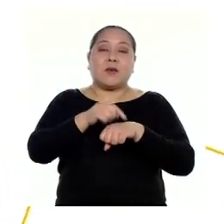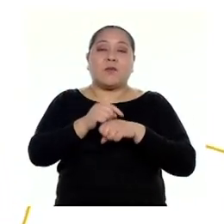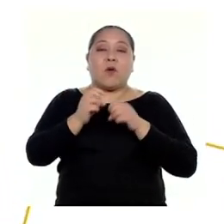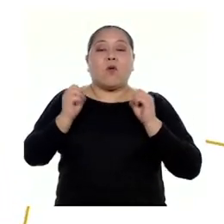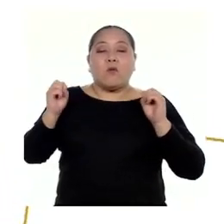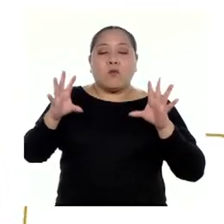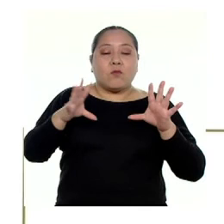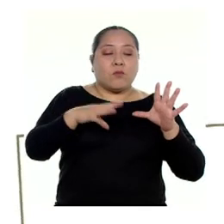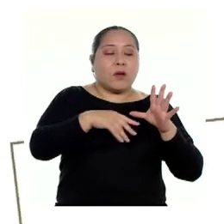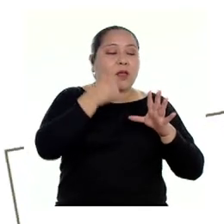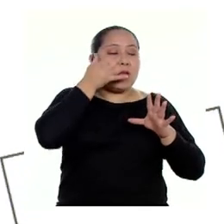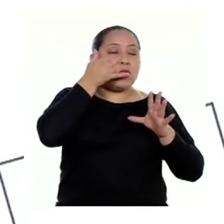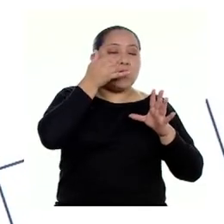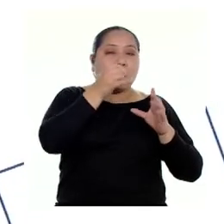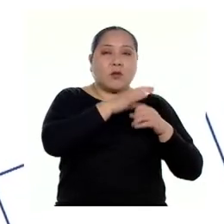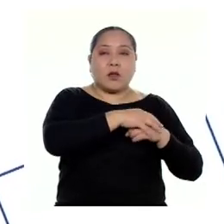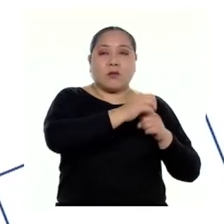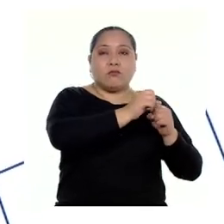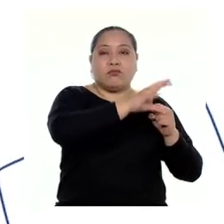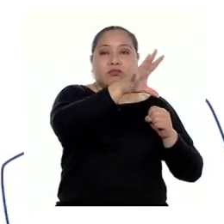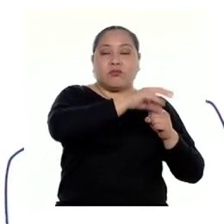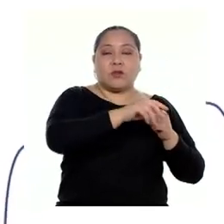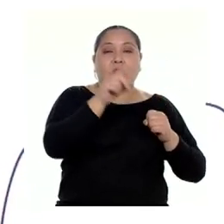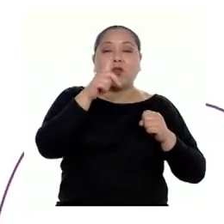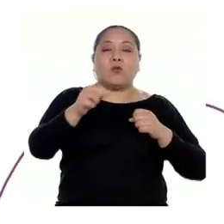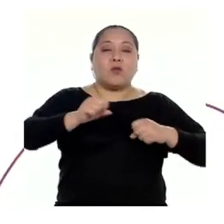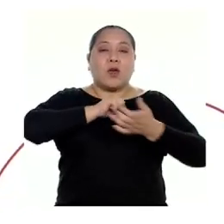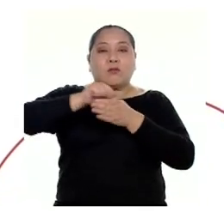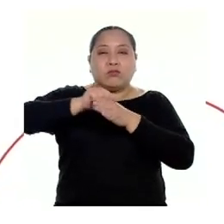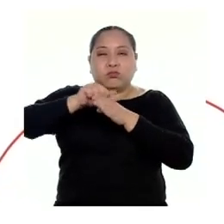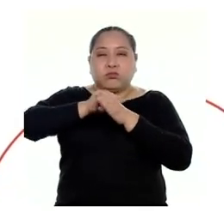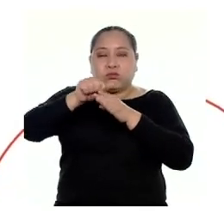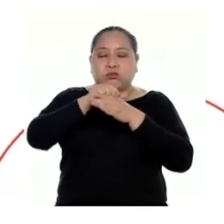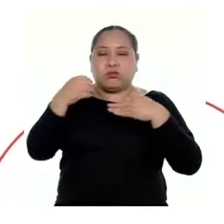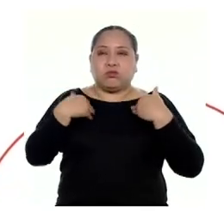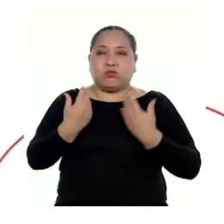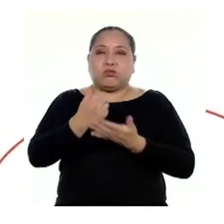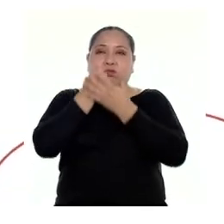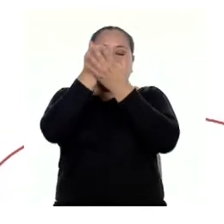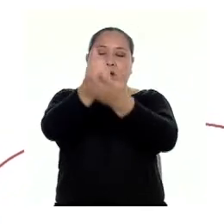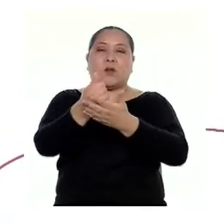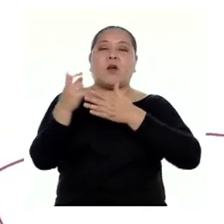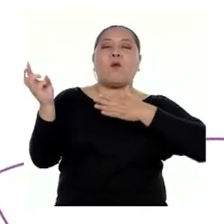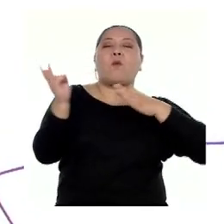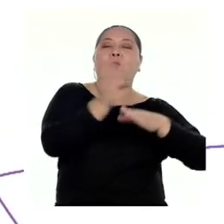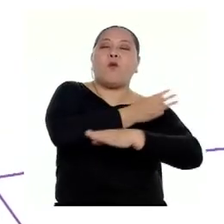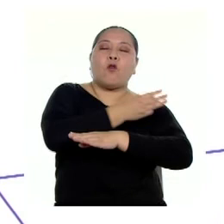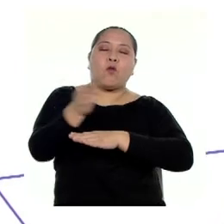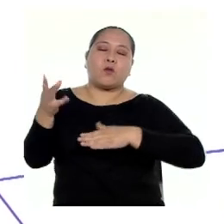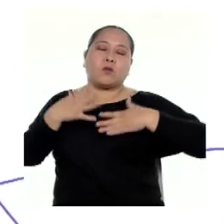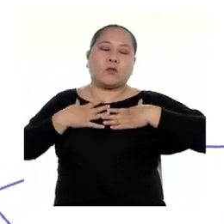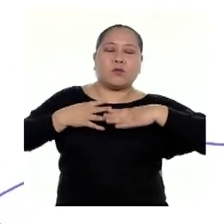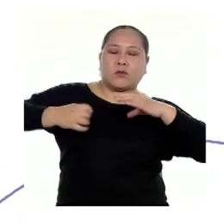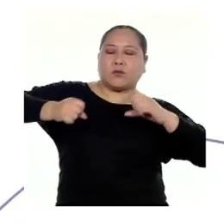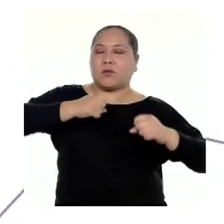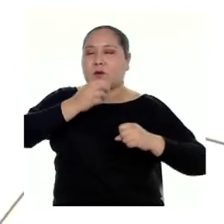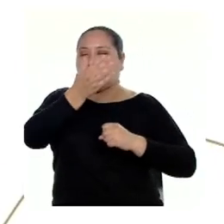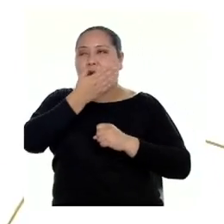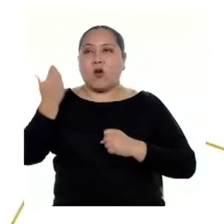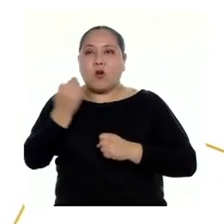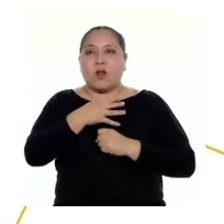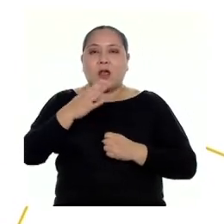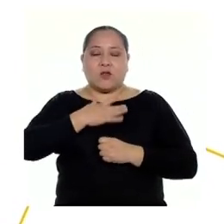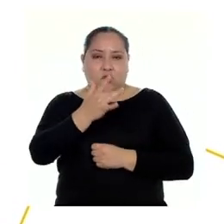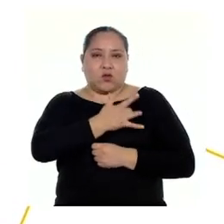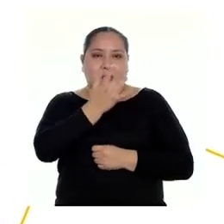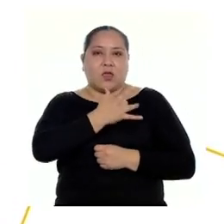parlante para su celular y un ejercitador muscular que le ayudará a entrenar con música para mejorar su rendimiento físico y su